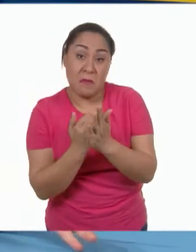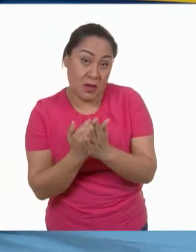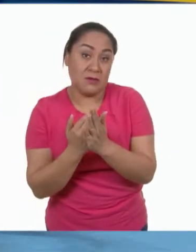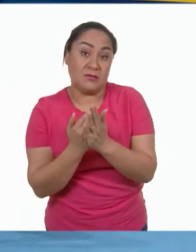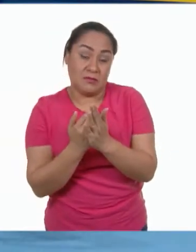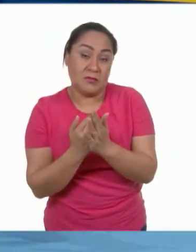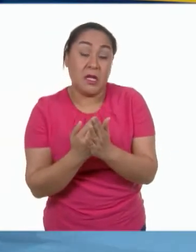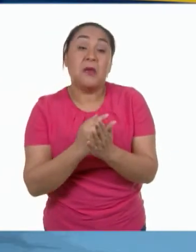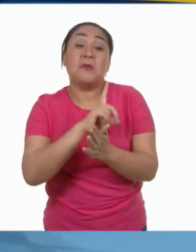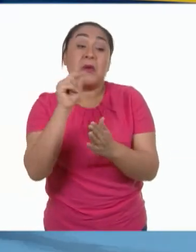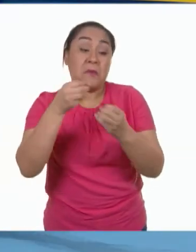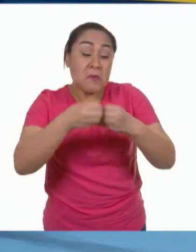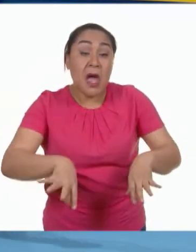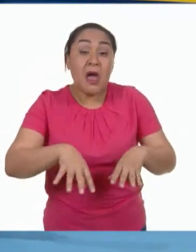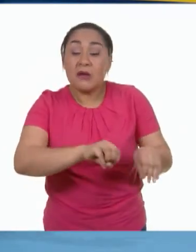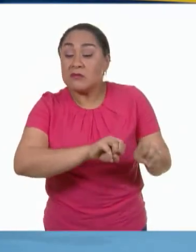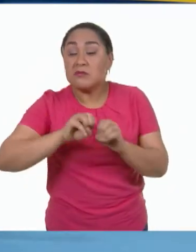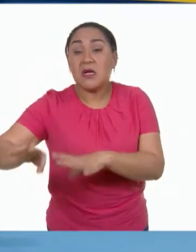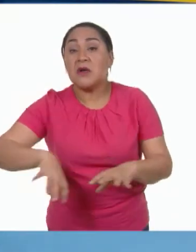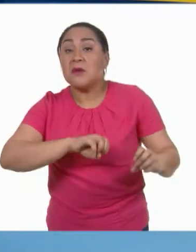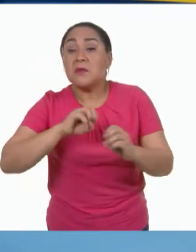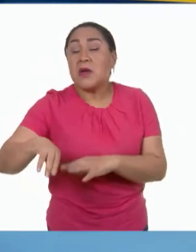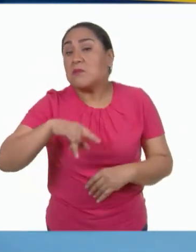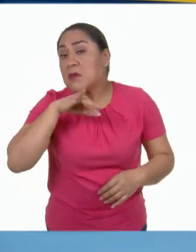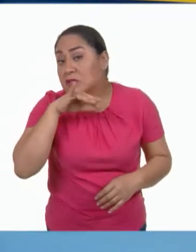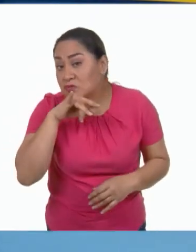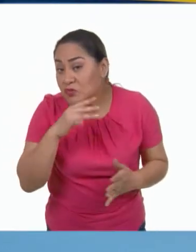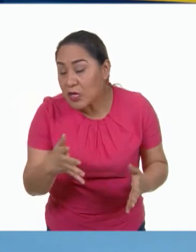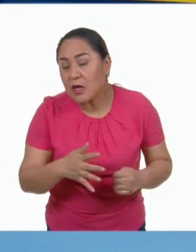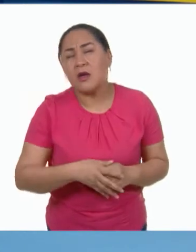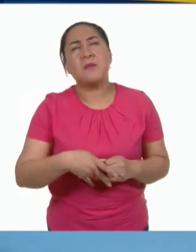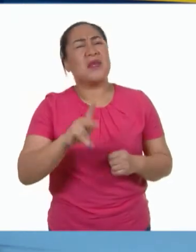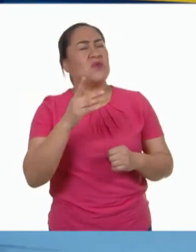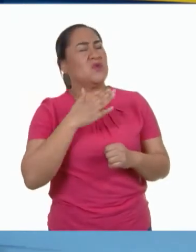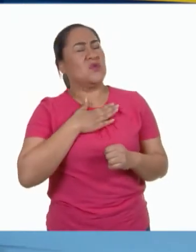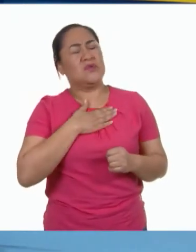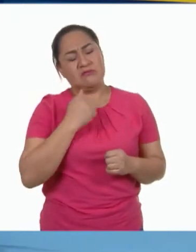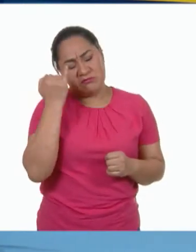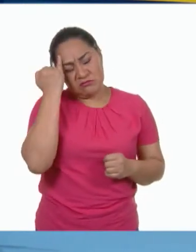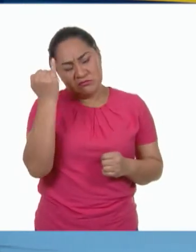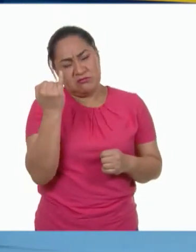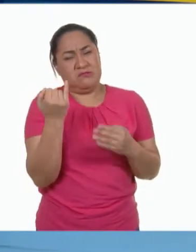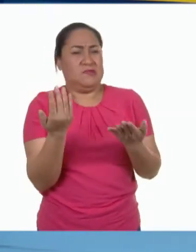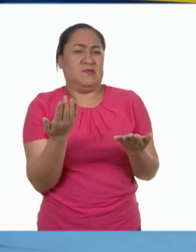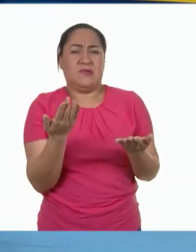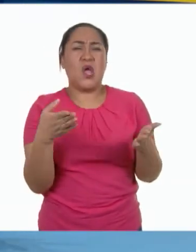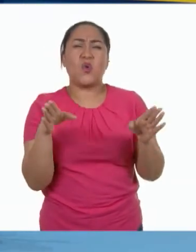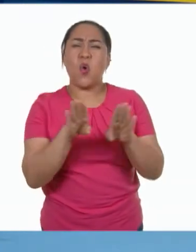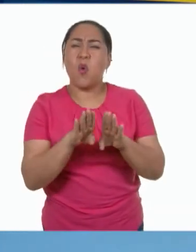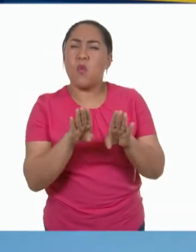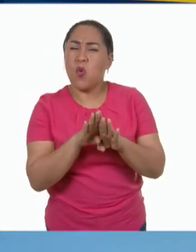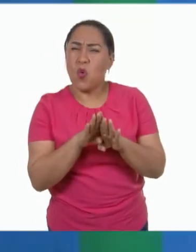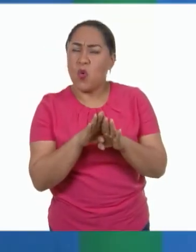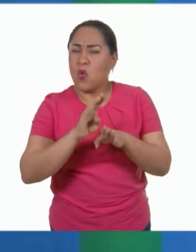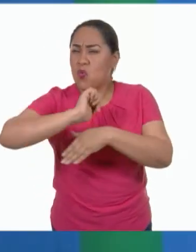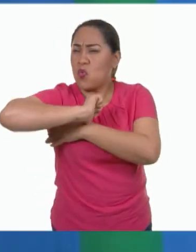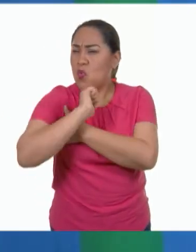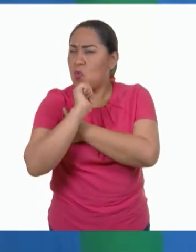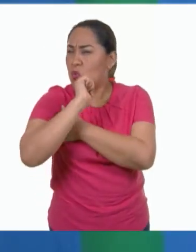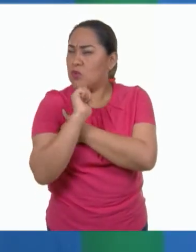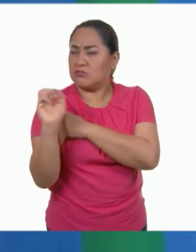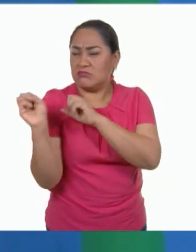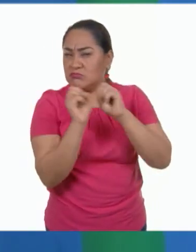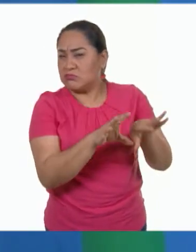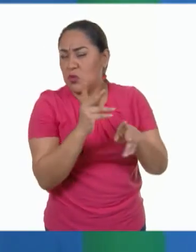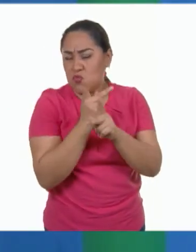al final terminarán en la basura. Sin embargo, me pregunto, ¿cómo almacenaríamos los productos que compramos? Muy bien, María.